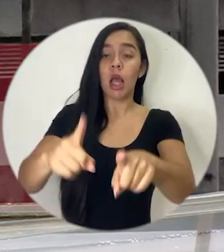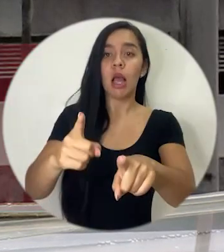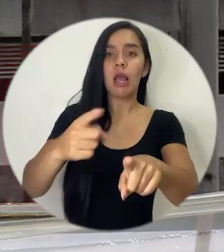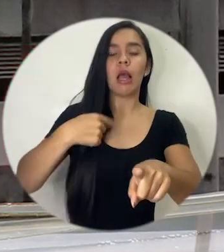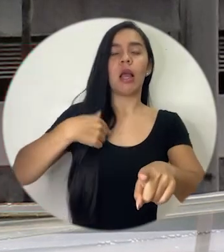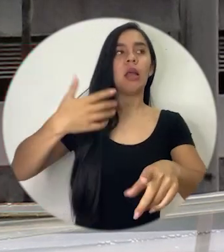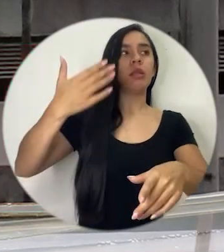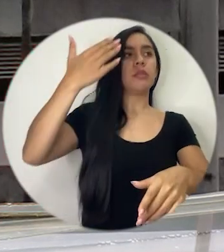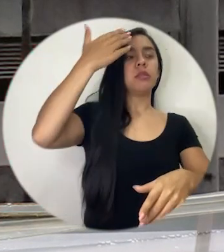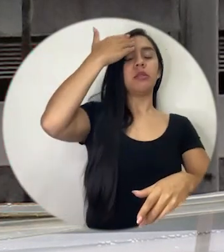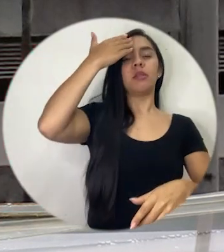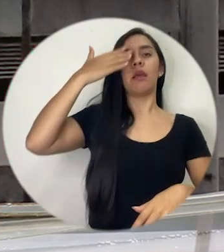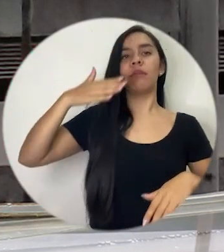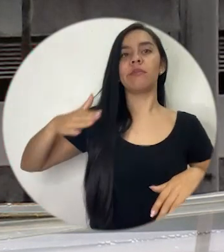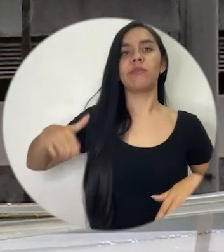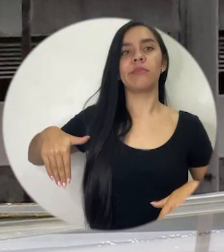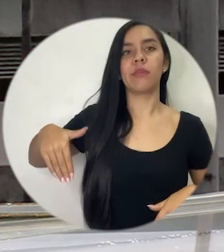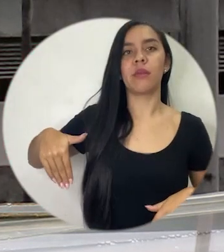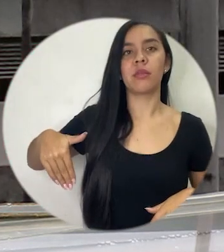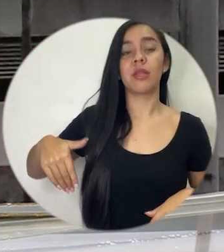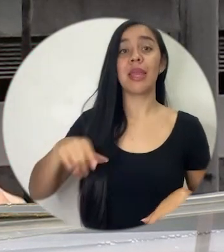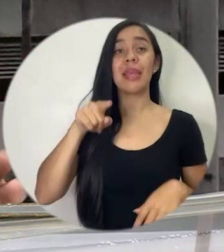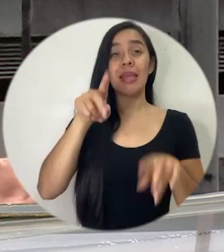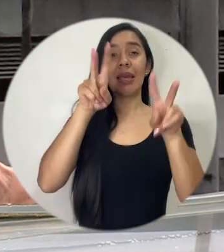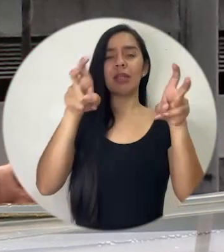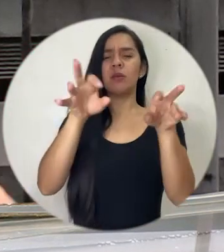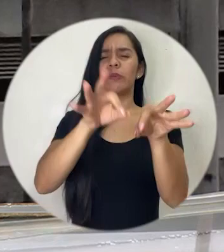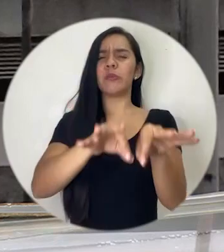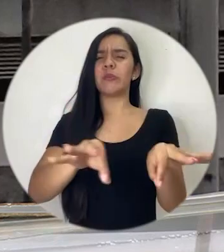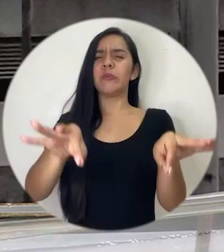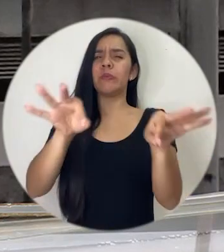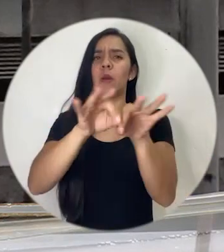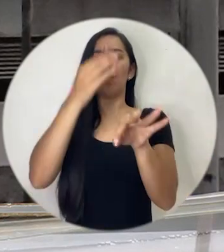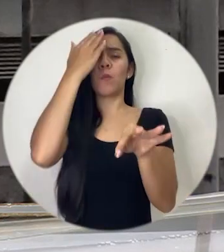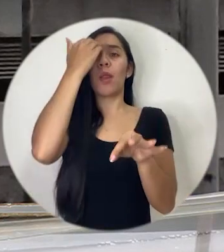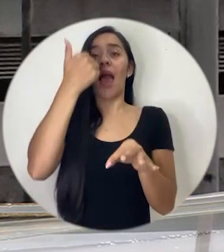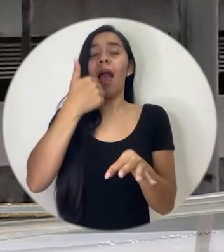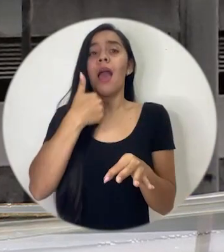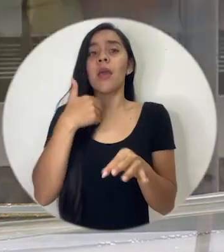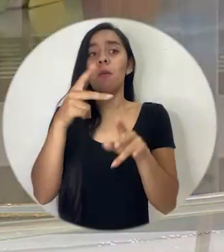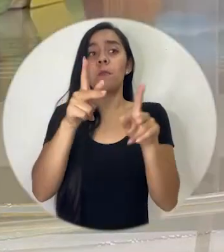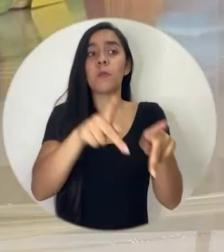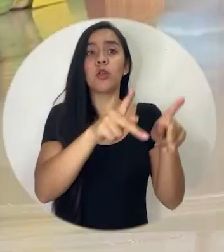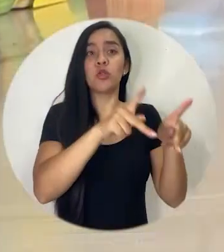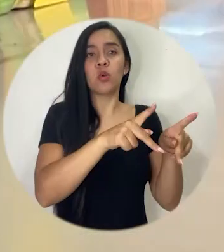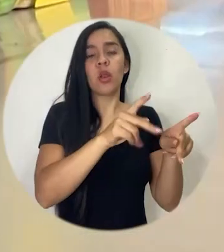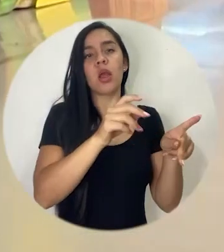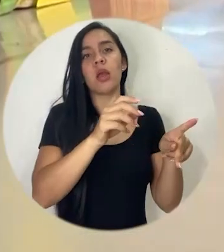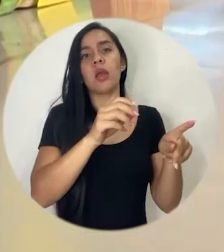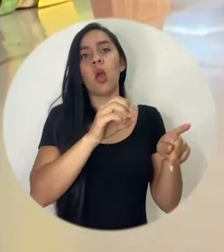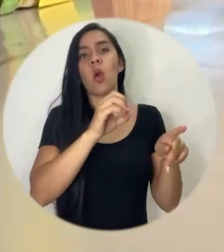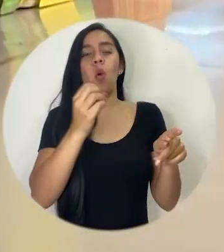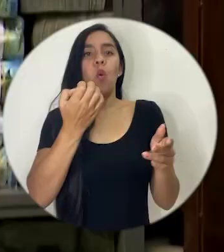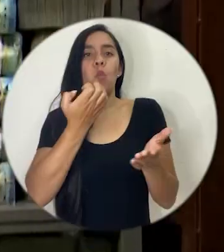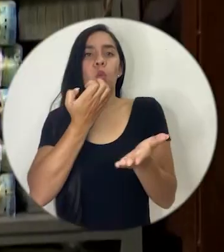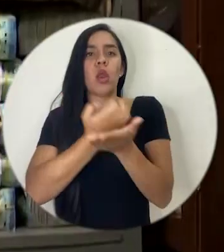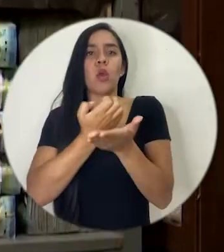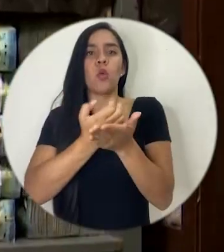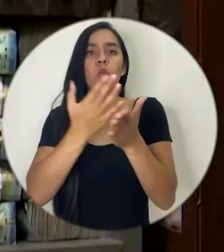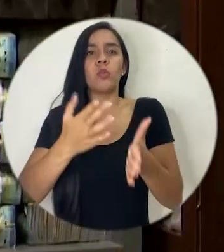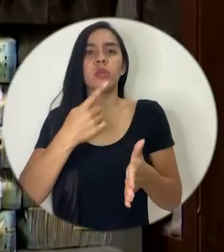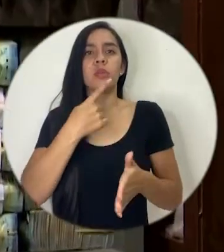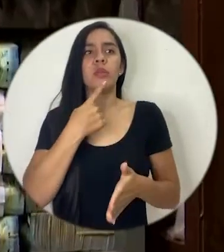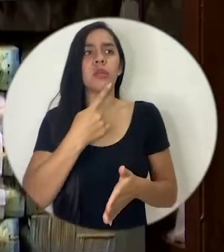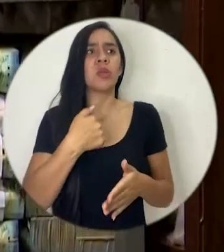este tema es importantísimo porque alguna gente digamos como economista te dice mira aquí ¿ahora qué